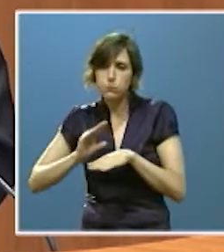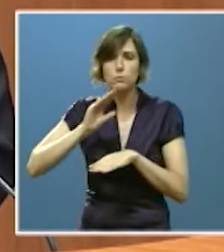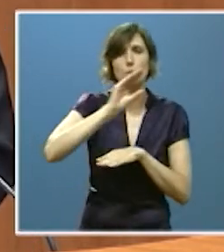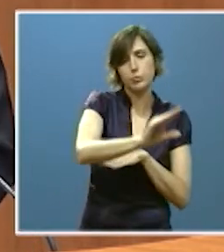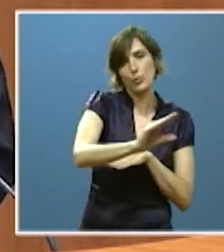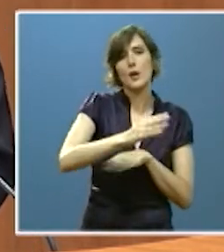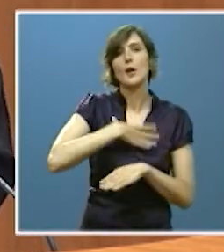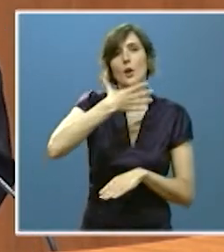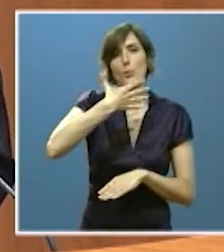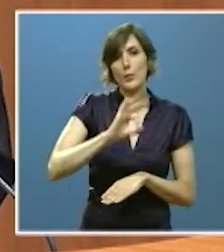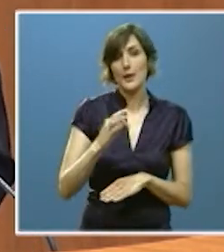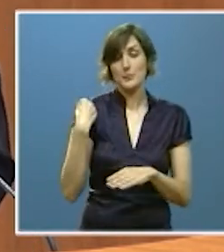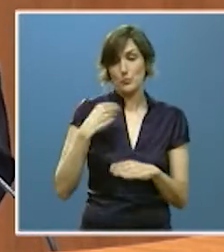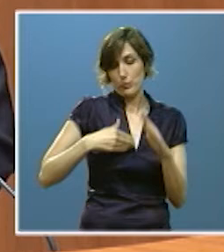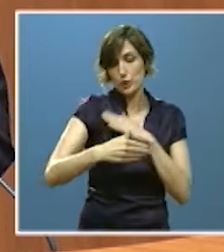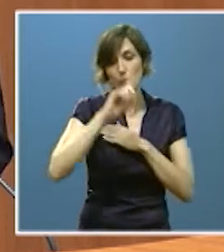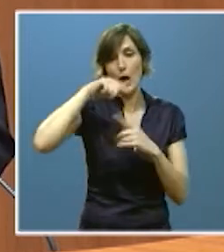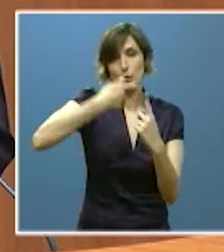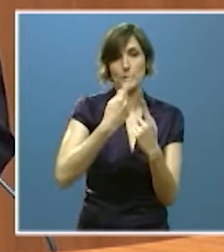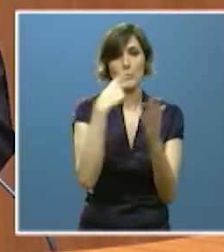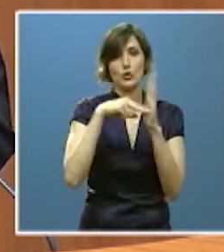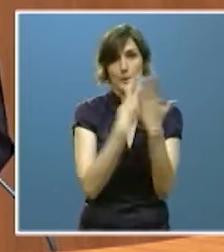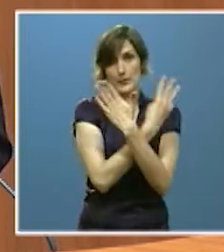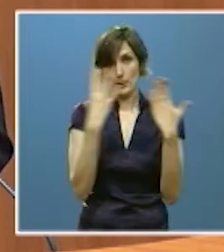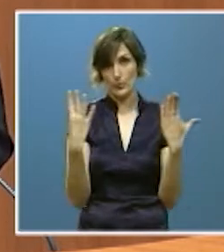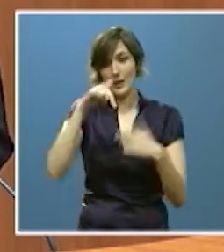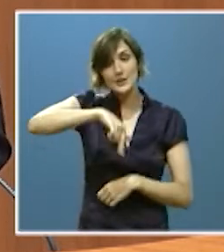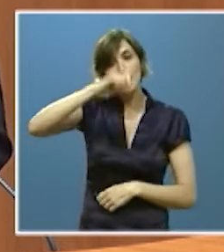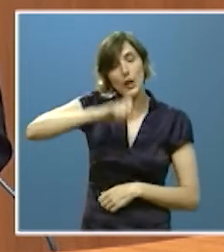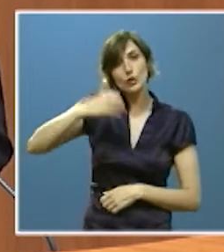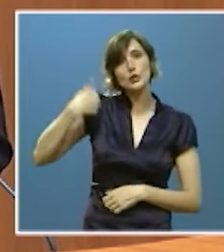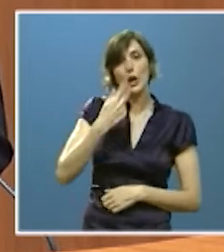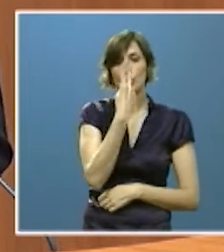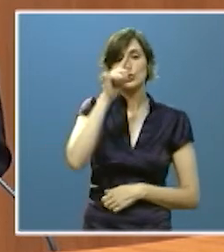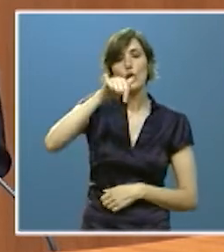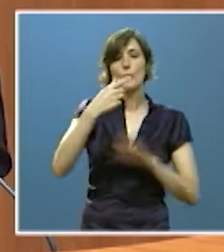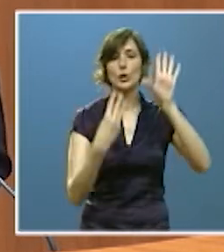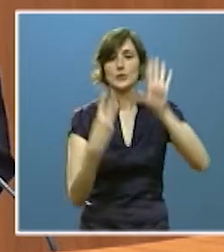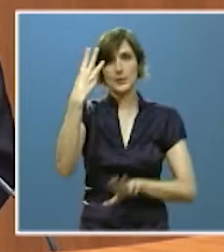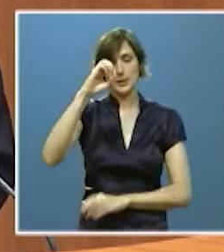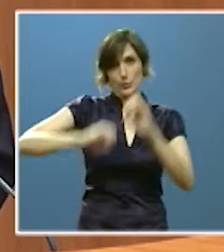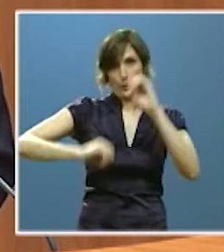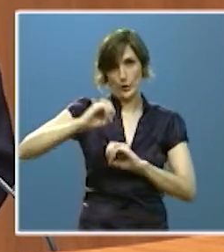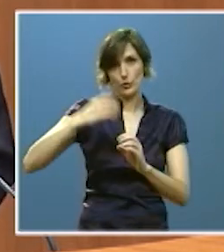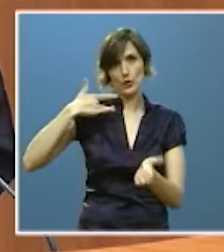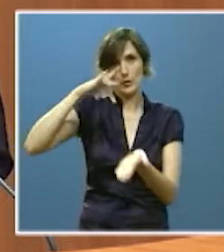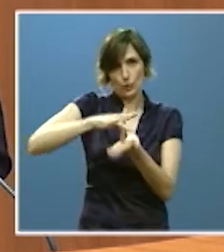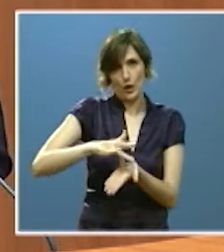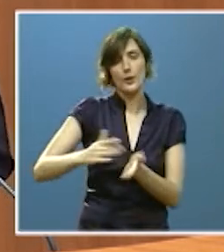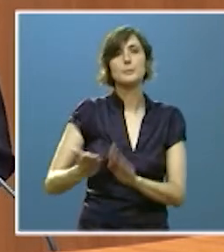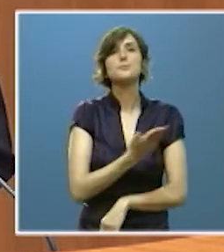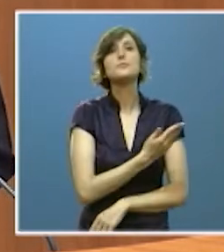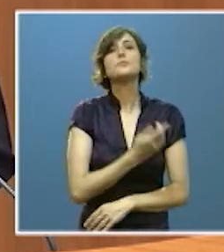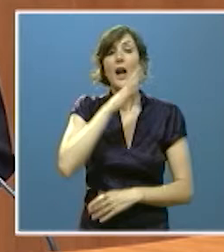disponibles en 2019. Este año ha sido ya el 2,83%. Hemos